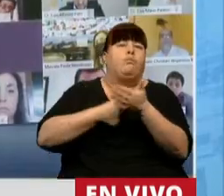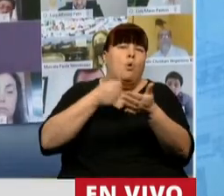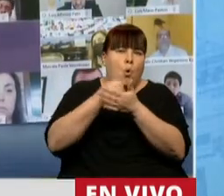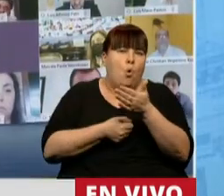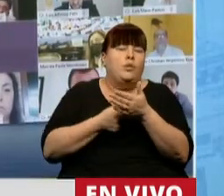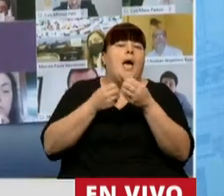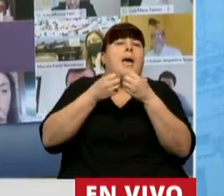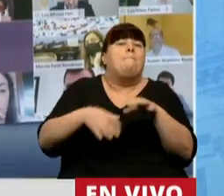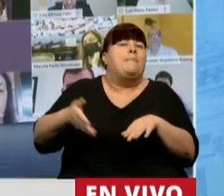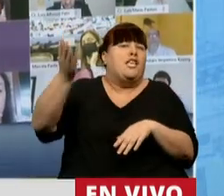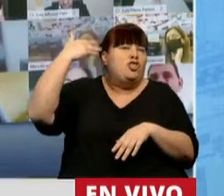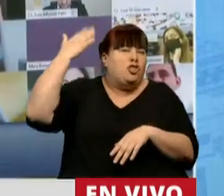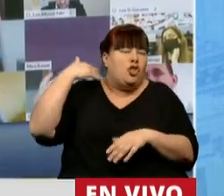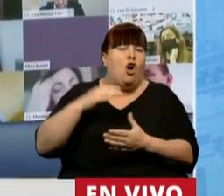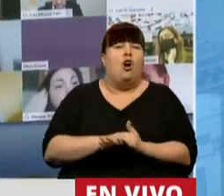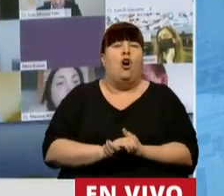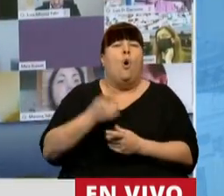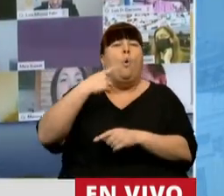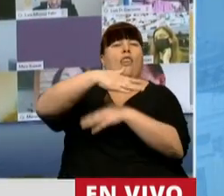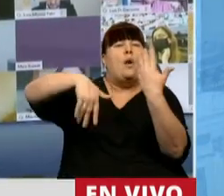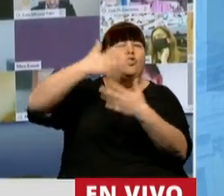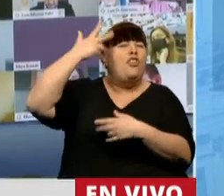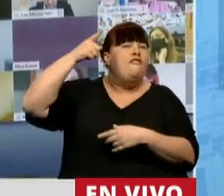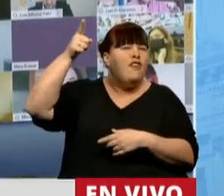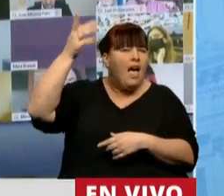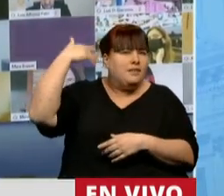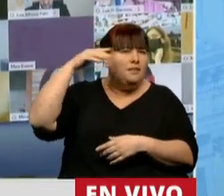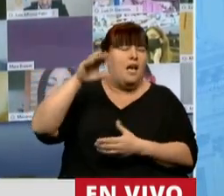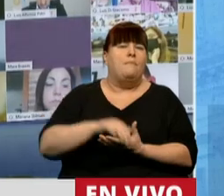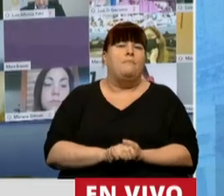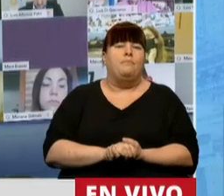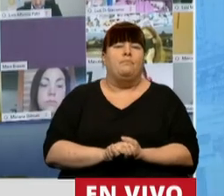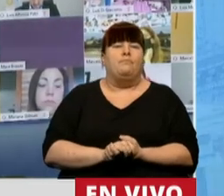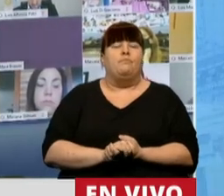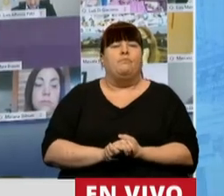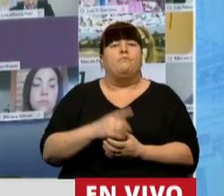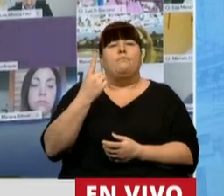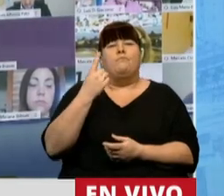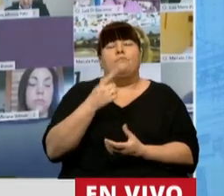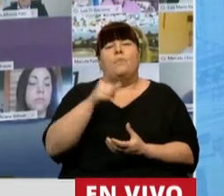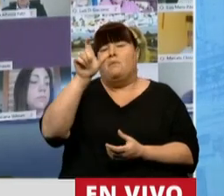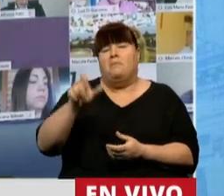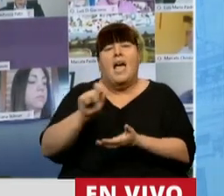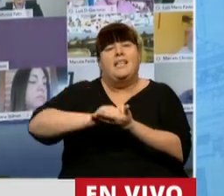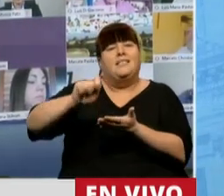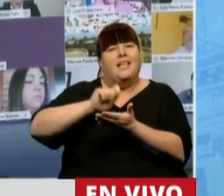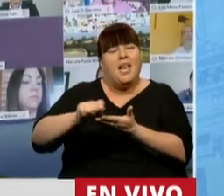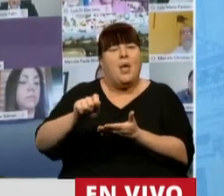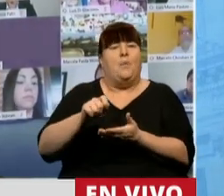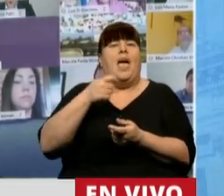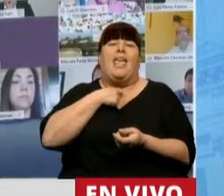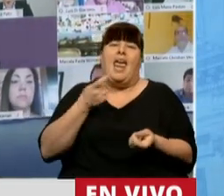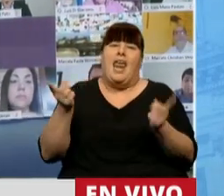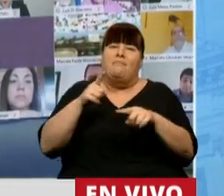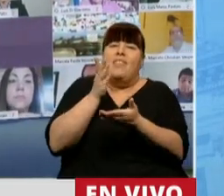inicia ya en los albores mismos de la Revolución Francesa, cuando en solitario Olympe de Wunsch ya escribía por la